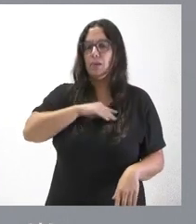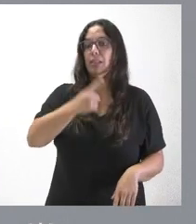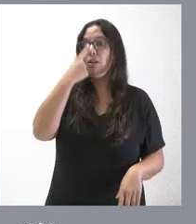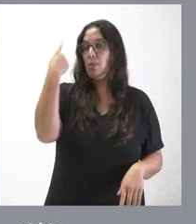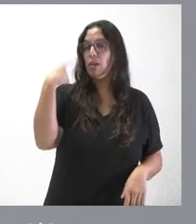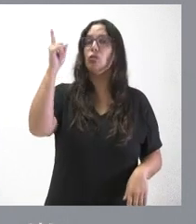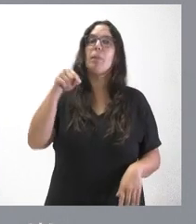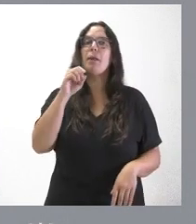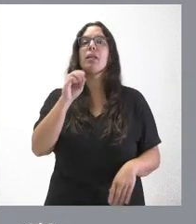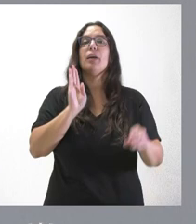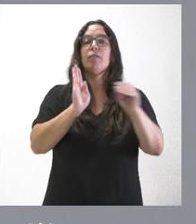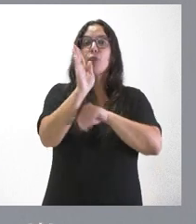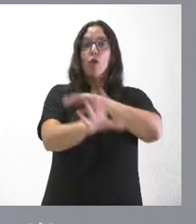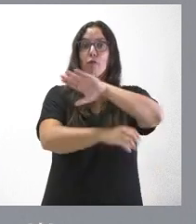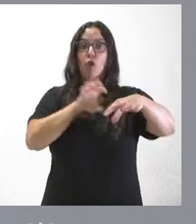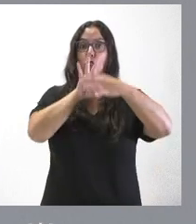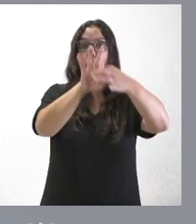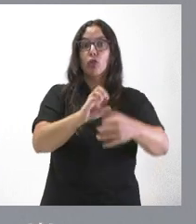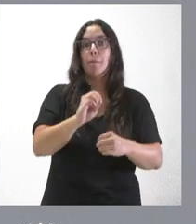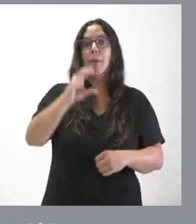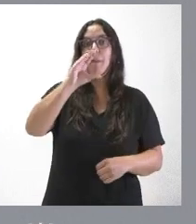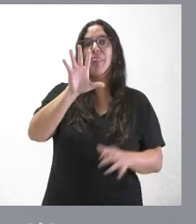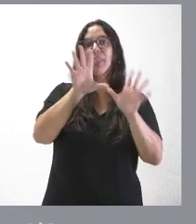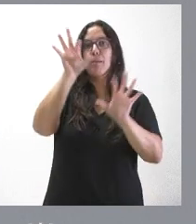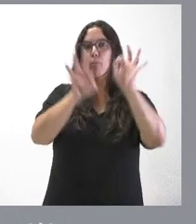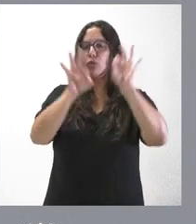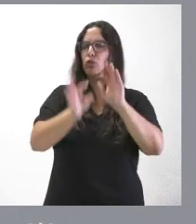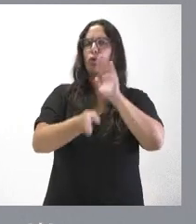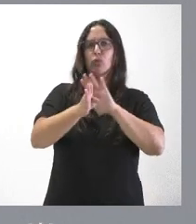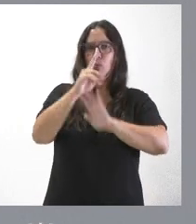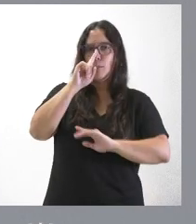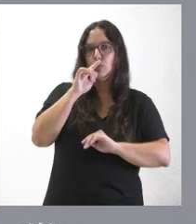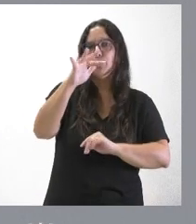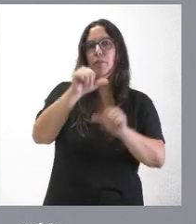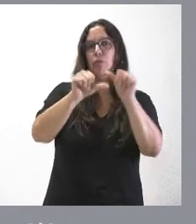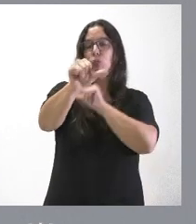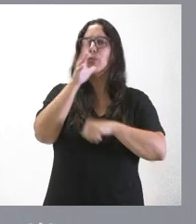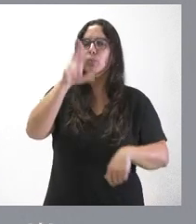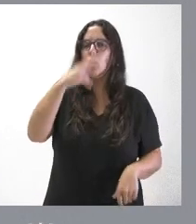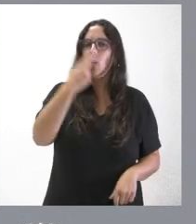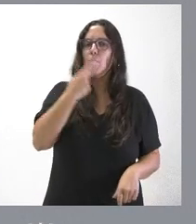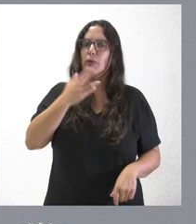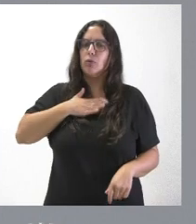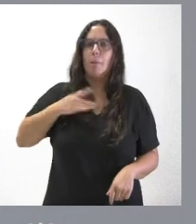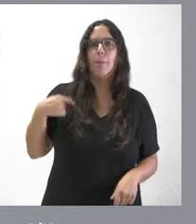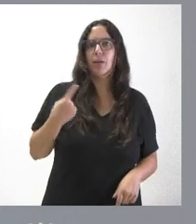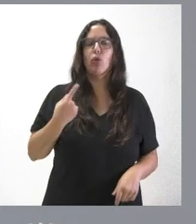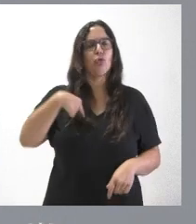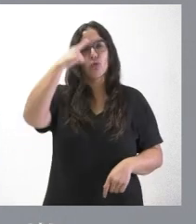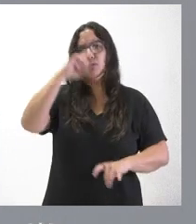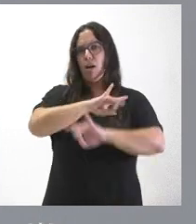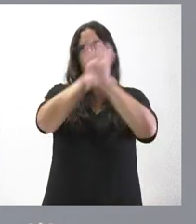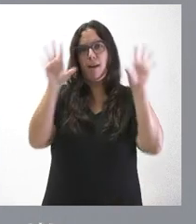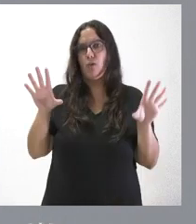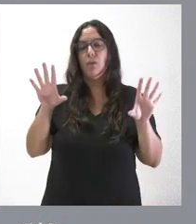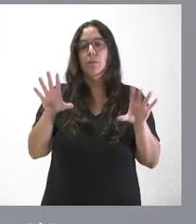incrementamos un 10% de los fondos de este programa y lo seguiremos haciendo en el futuro, porque es un compromiso que nos vincula a todos y que tenemos muy claro de